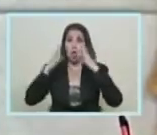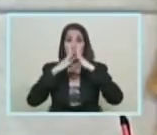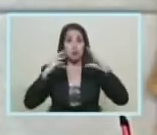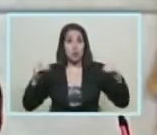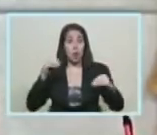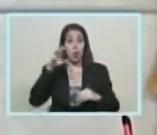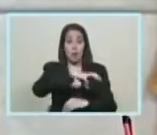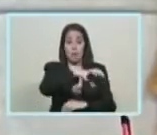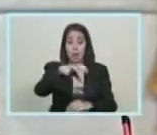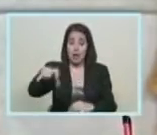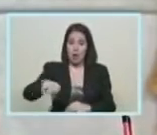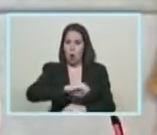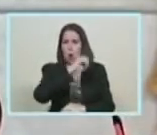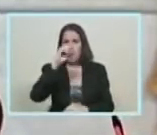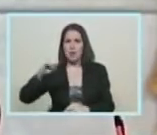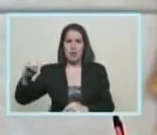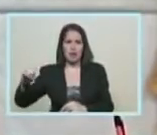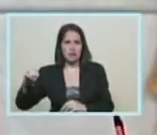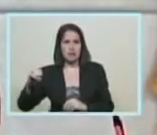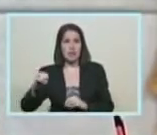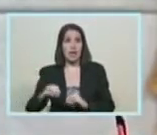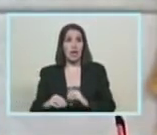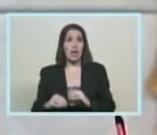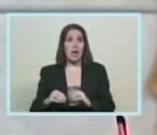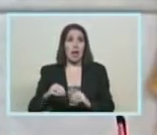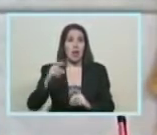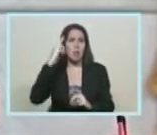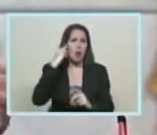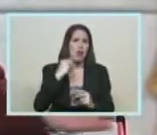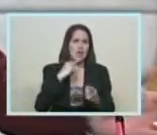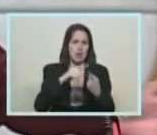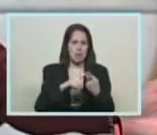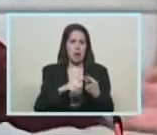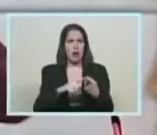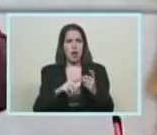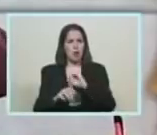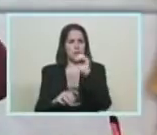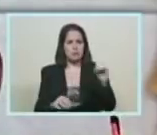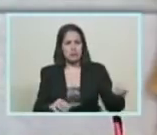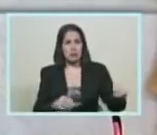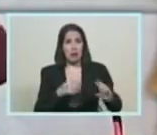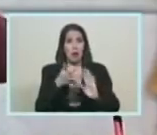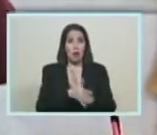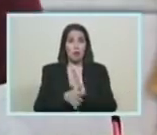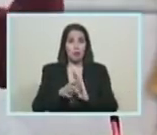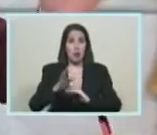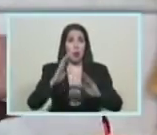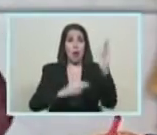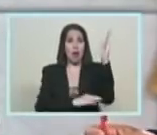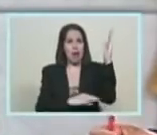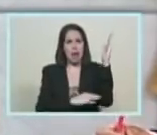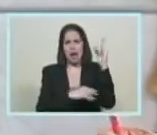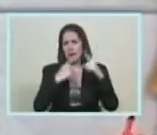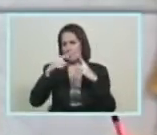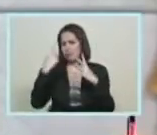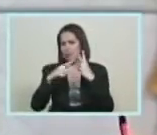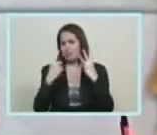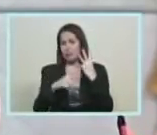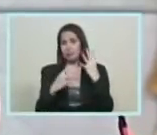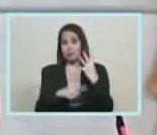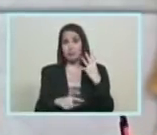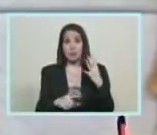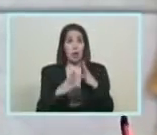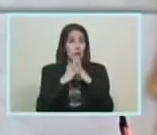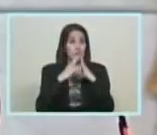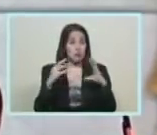Los carnavales de Oriente, los carnavales del Callao, del Sur, los carnavales de Occidente, de Lara, etcétera, etcétera. Los